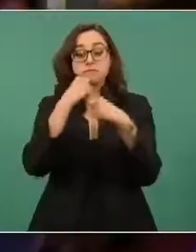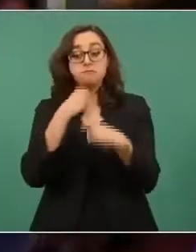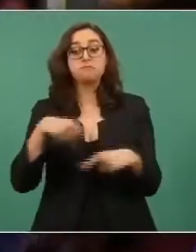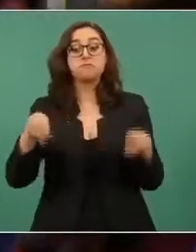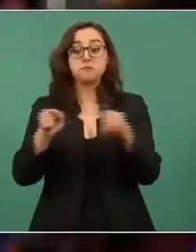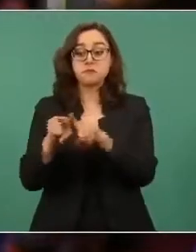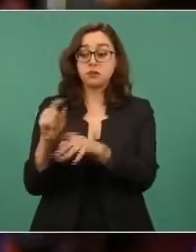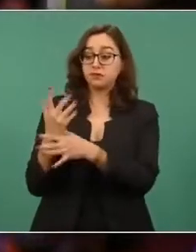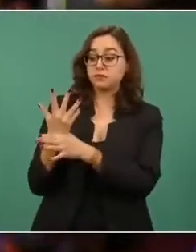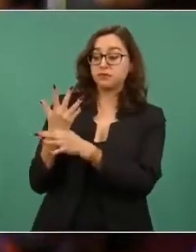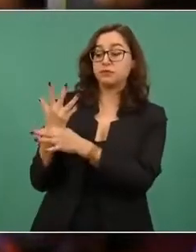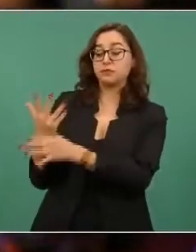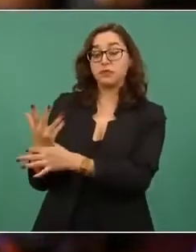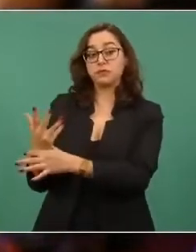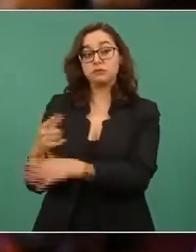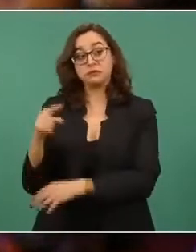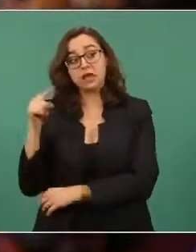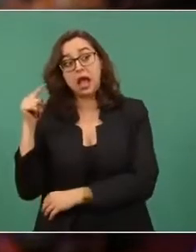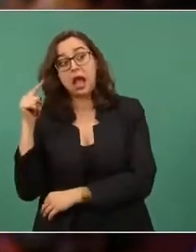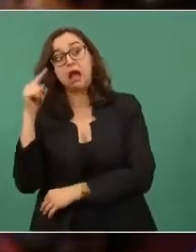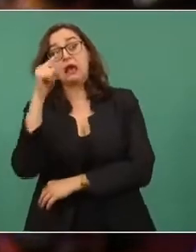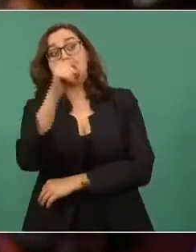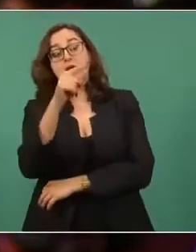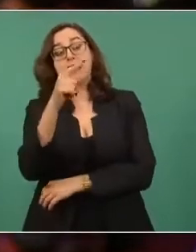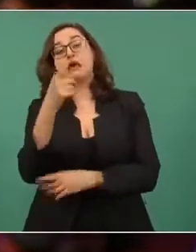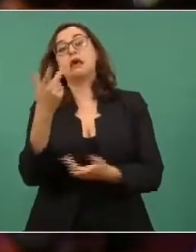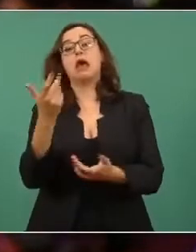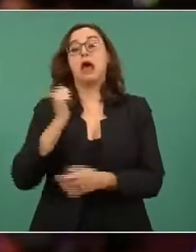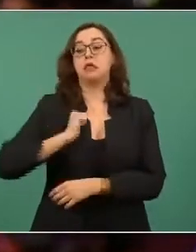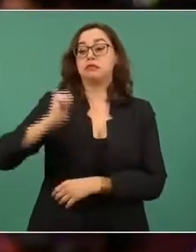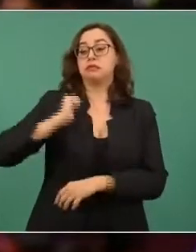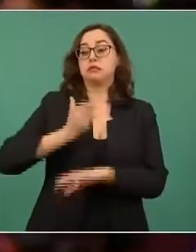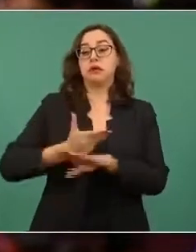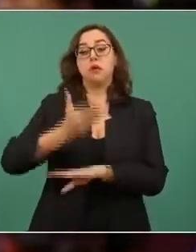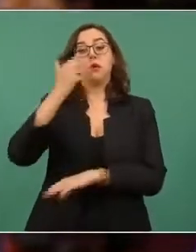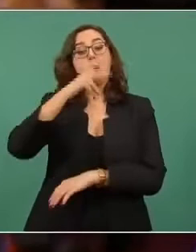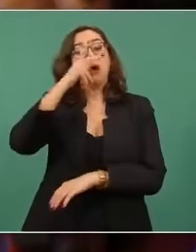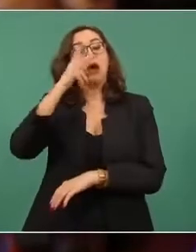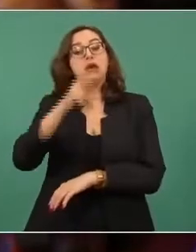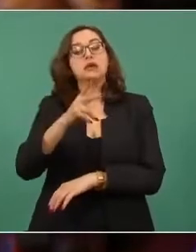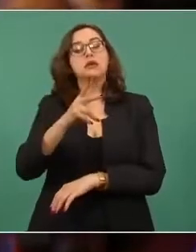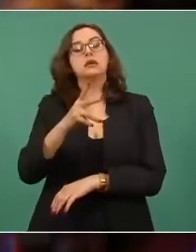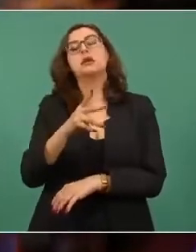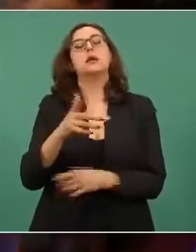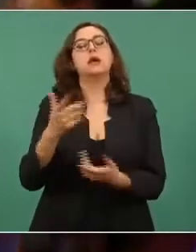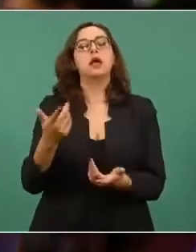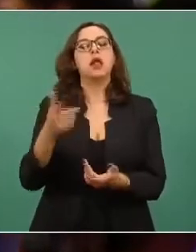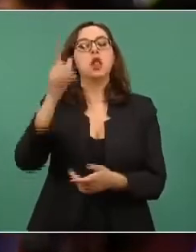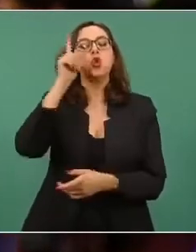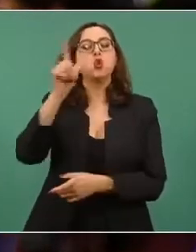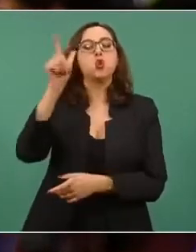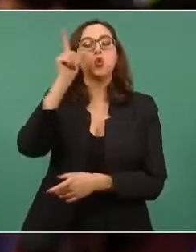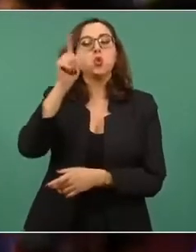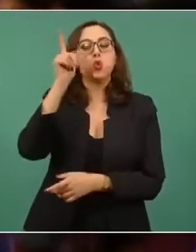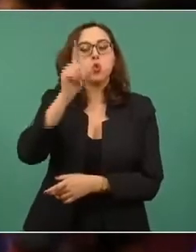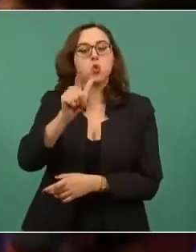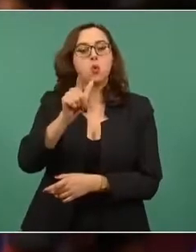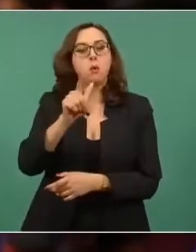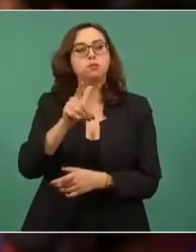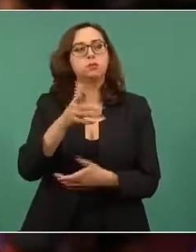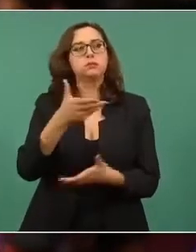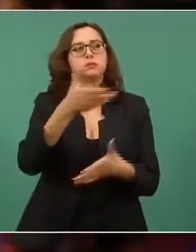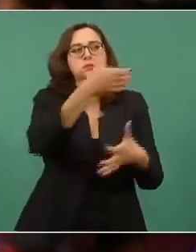de Atotonilco la imagen de la Virgen de Guadalupe como símbolo de lucha